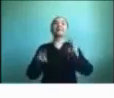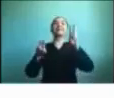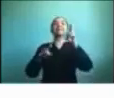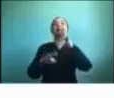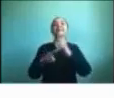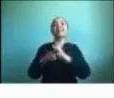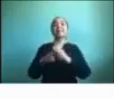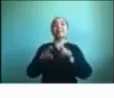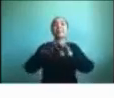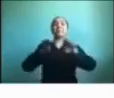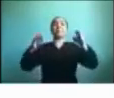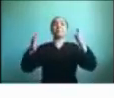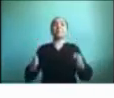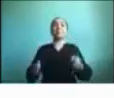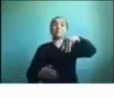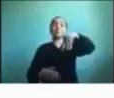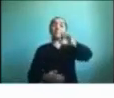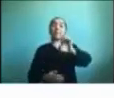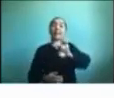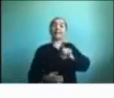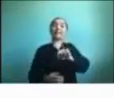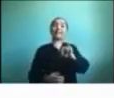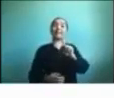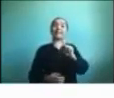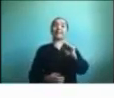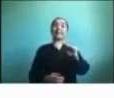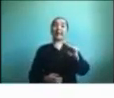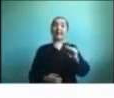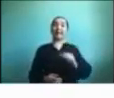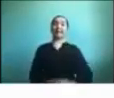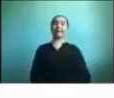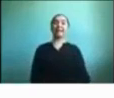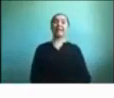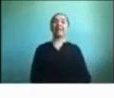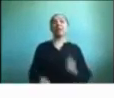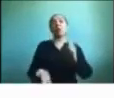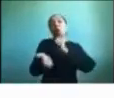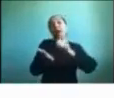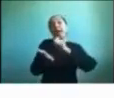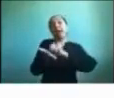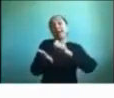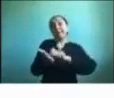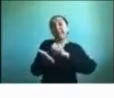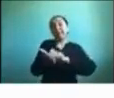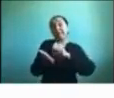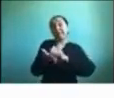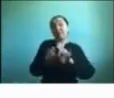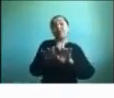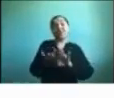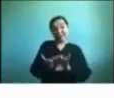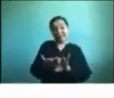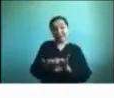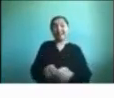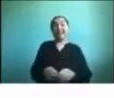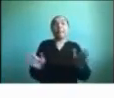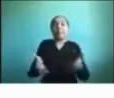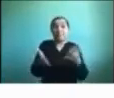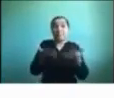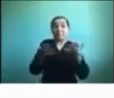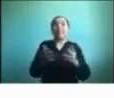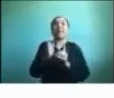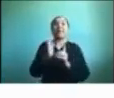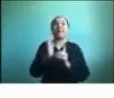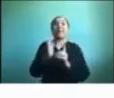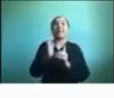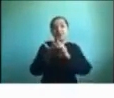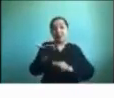y que La Mesita se puede escribir como un escritorio virtual que busca promover el desarrollo de la lectoescritura en niños y niñas.